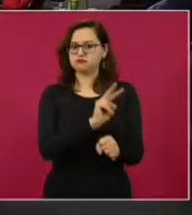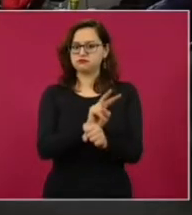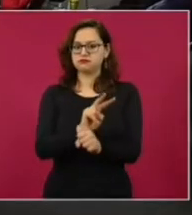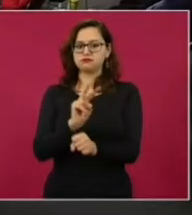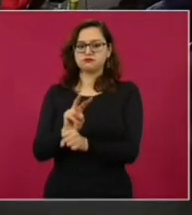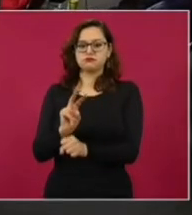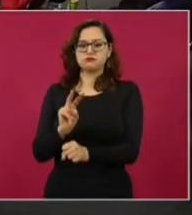Gracias. Gracias